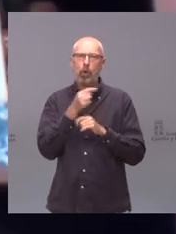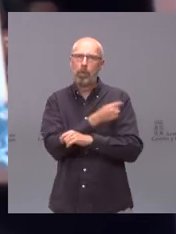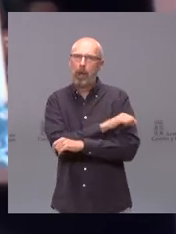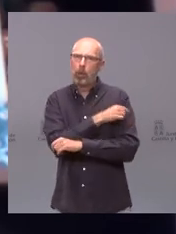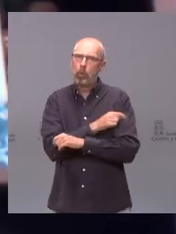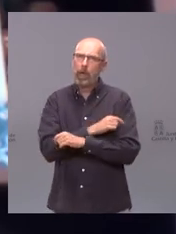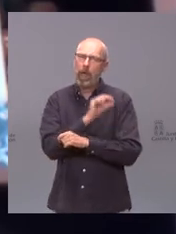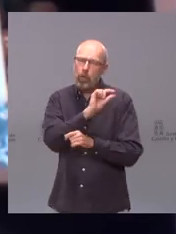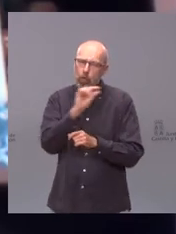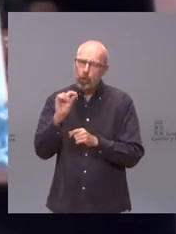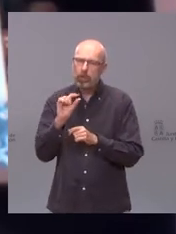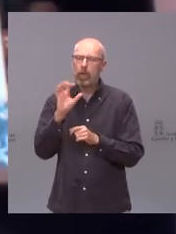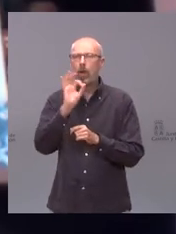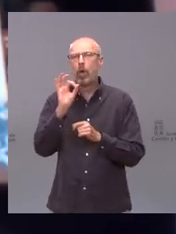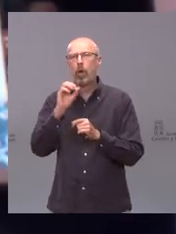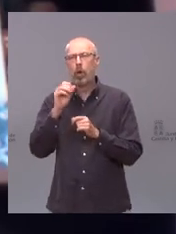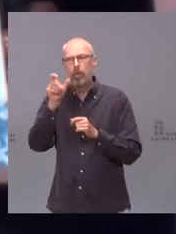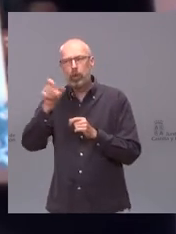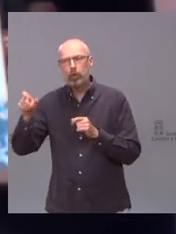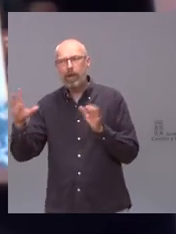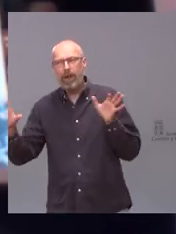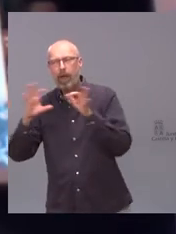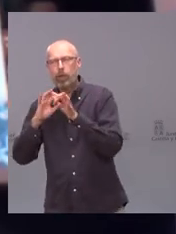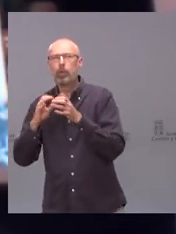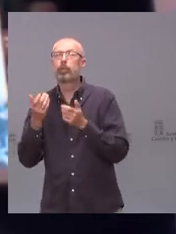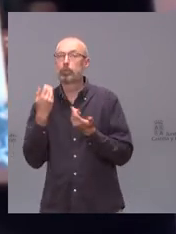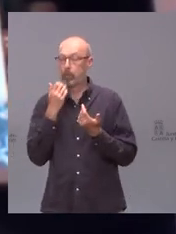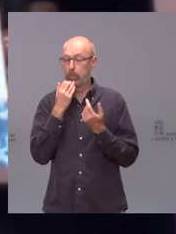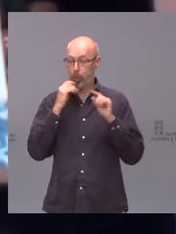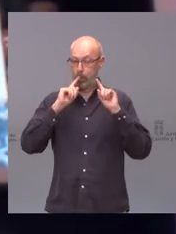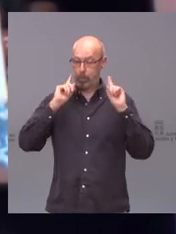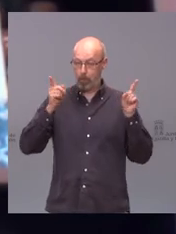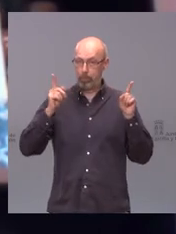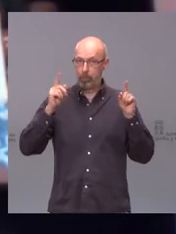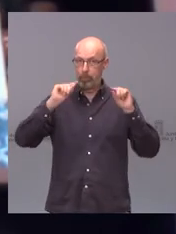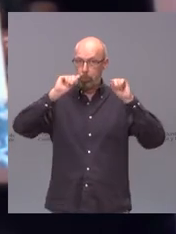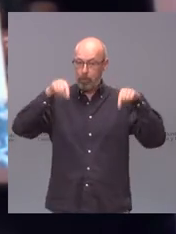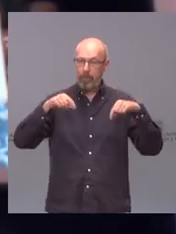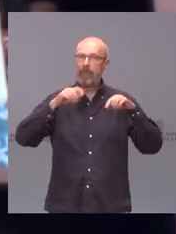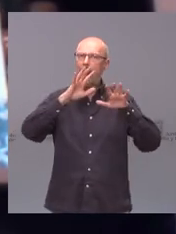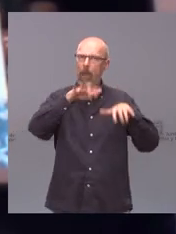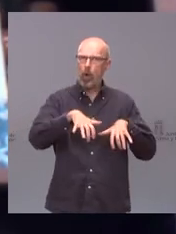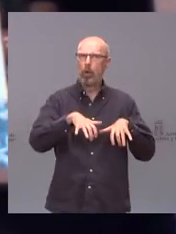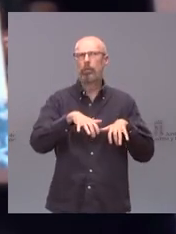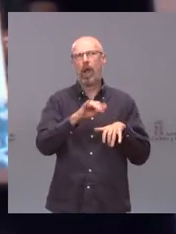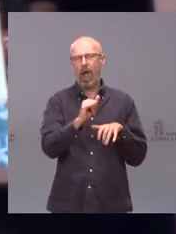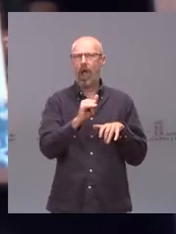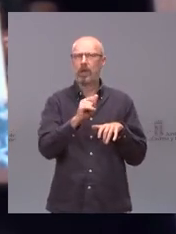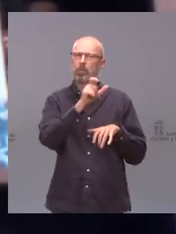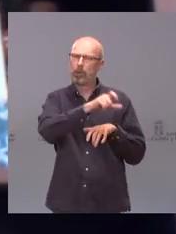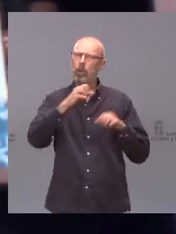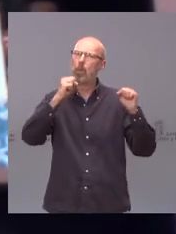dosis sino también la población y en ese caso la provincia de León que tiene el récord en población mayor